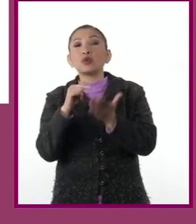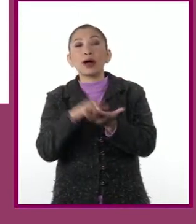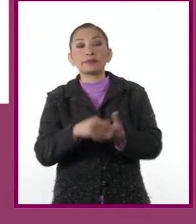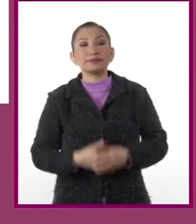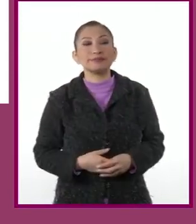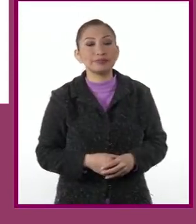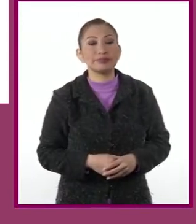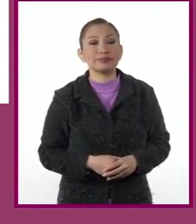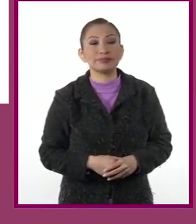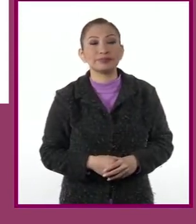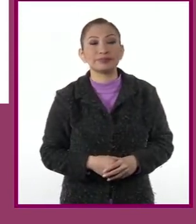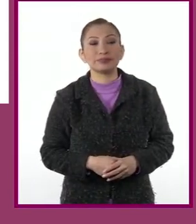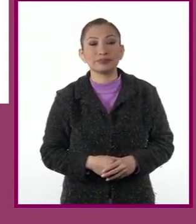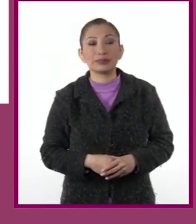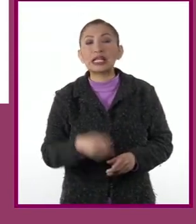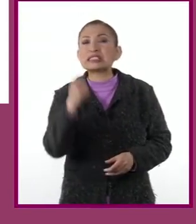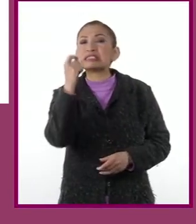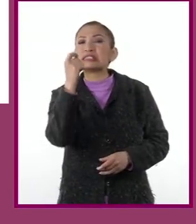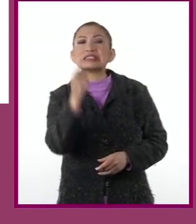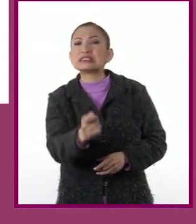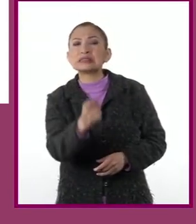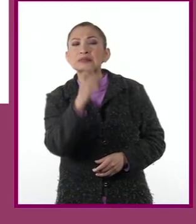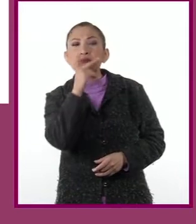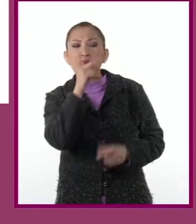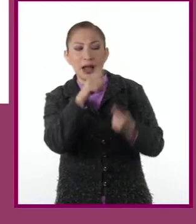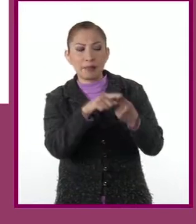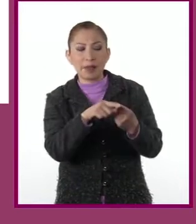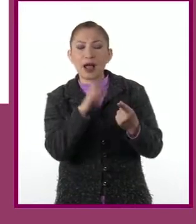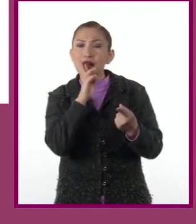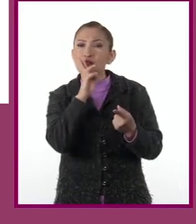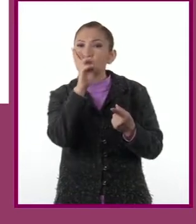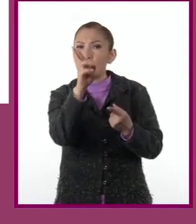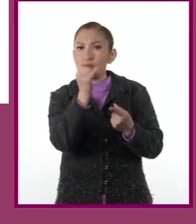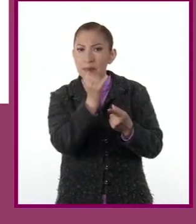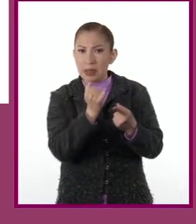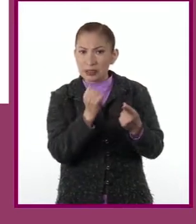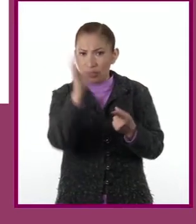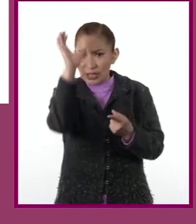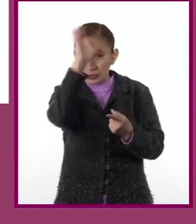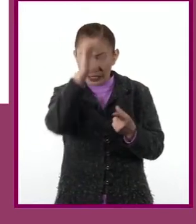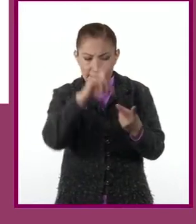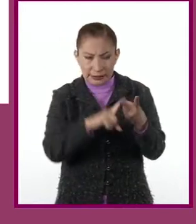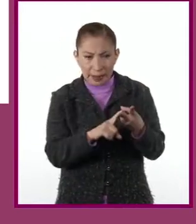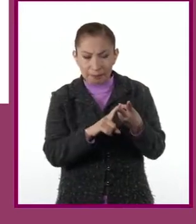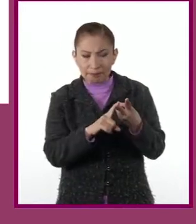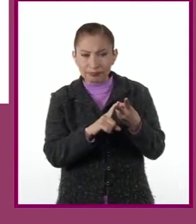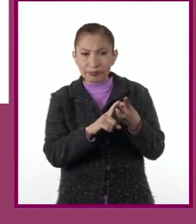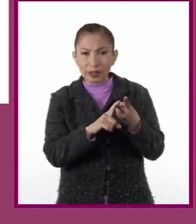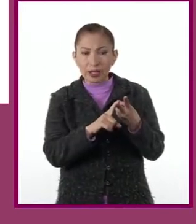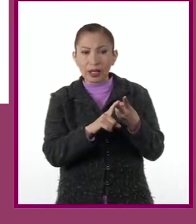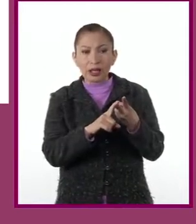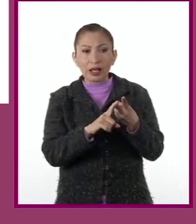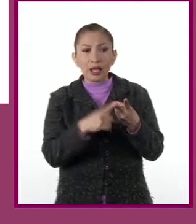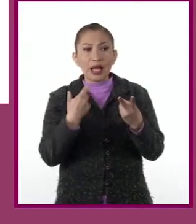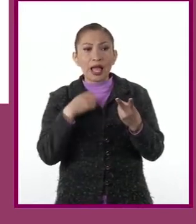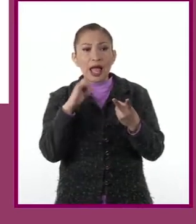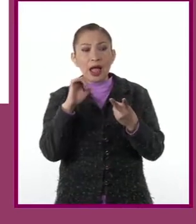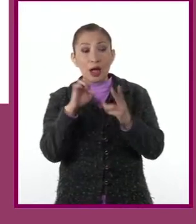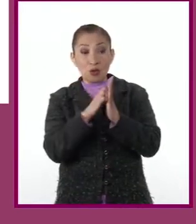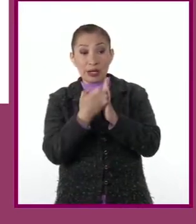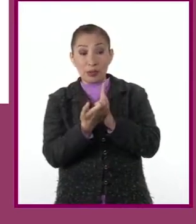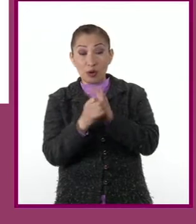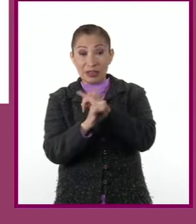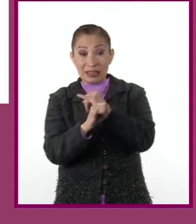Tenemos definición de un concepto, resultados de una investigación científica, un e-book del Quijote de la